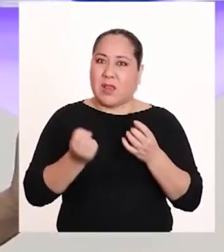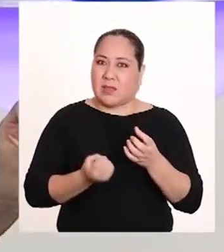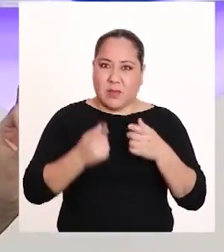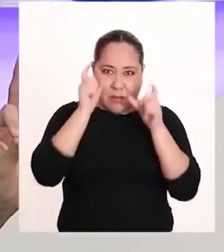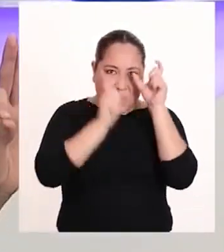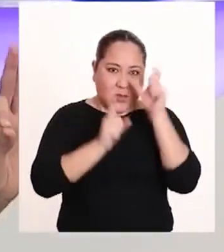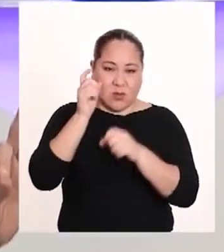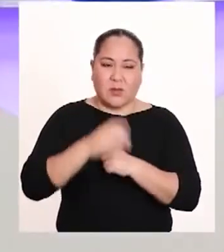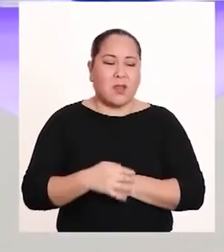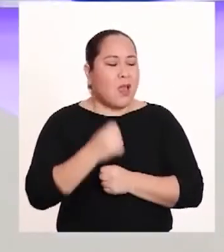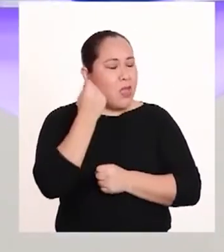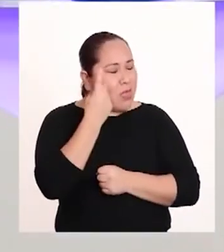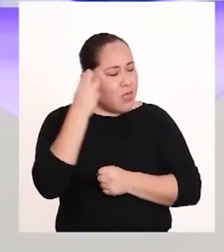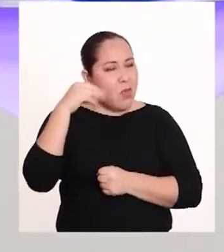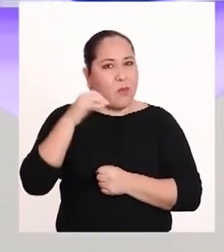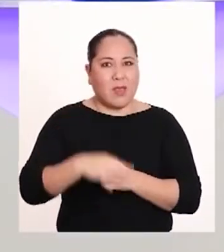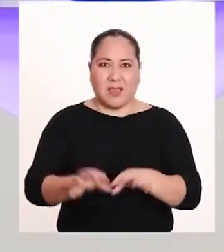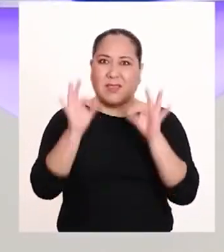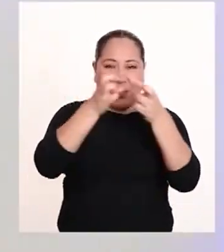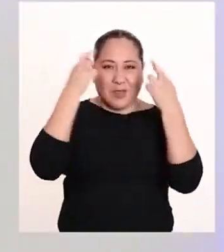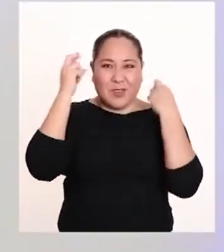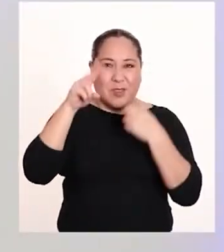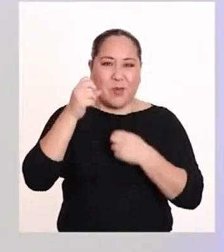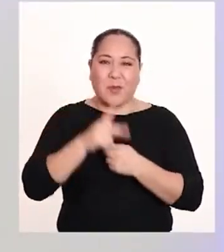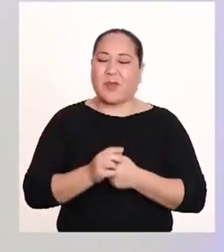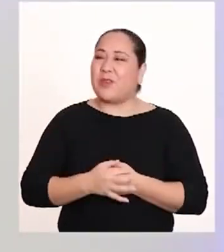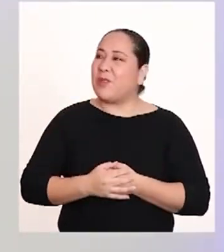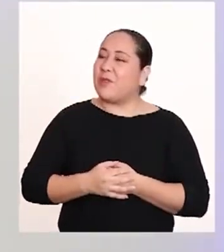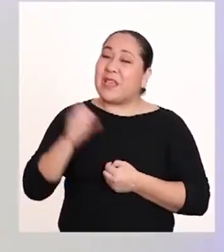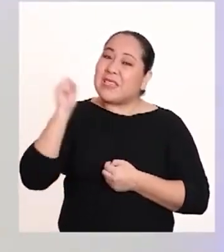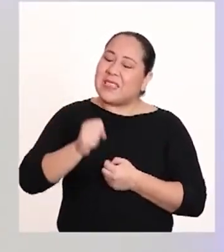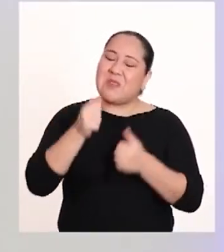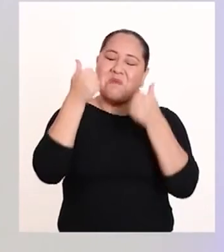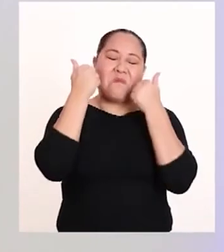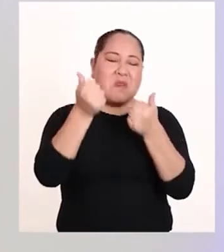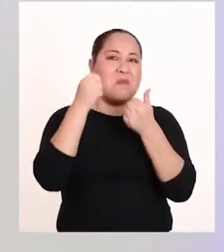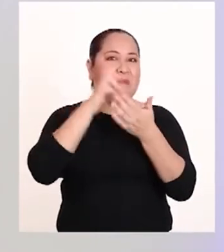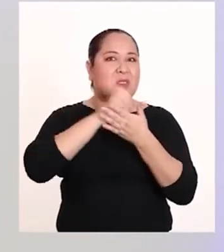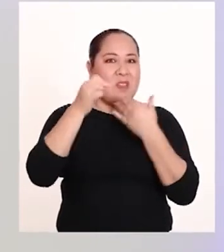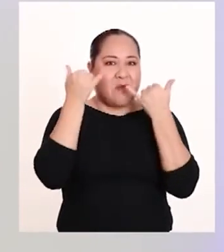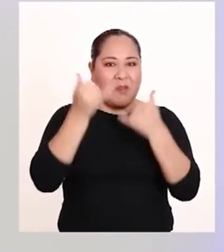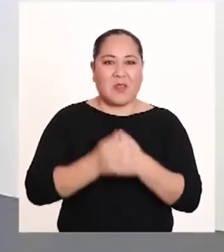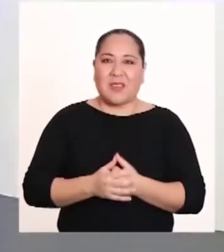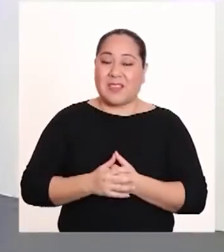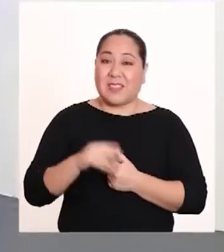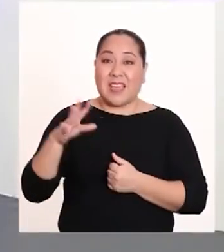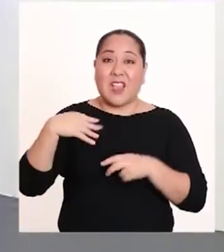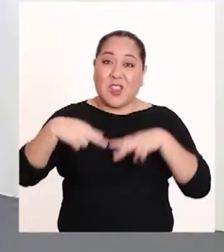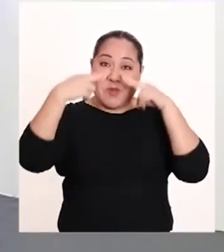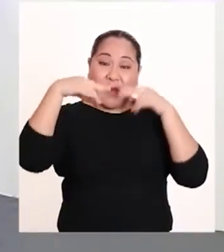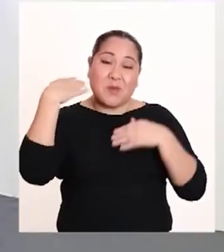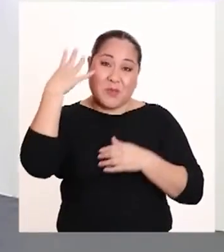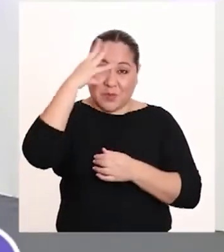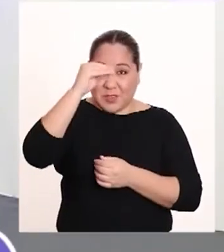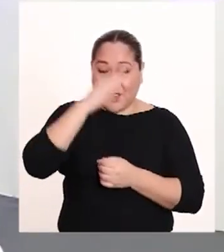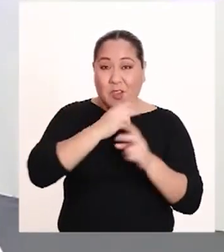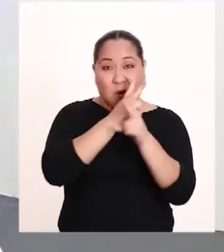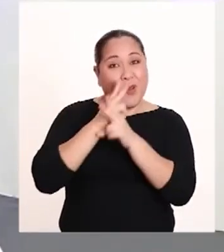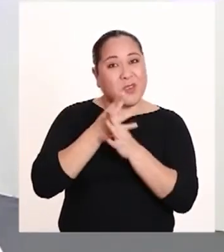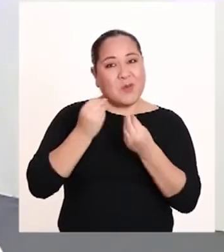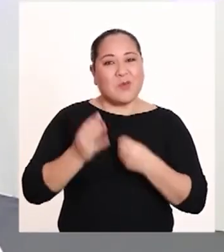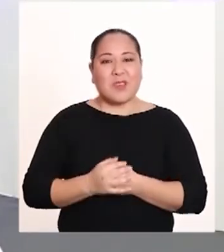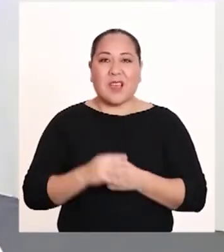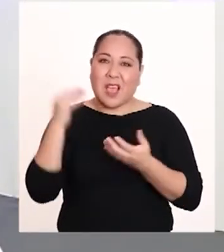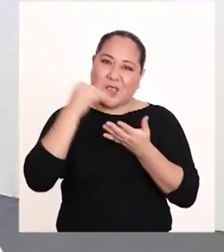Entendido todo, Mario. ¡Qué excelente programa! Tal cual, Romina. Tremendo programa el del día de hoy. Ya nos estamos viendo, chicas y chicos.